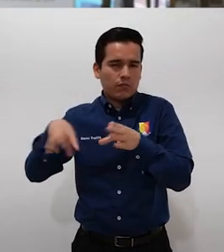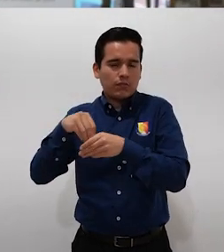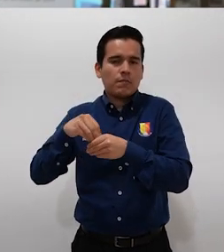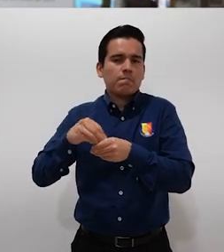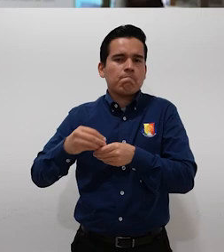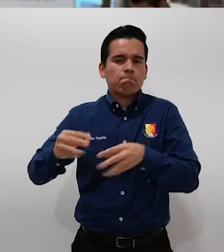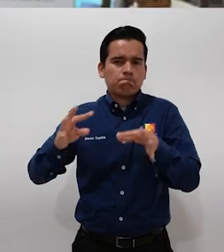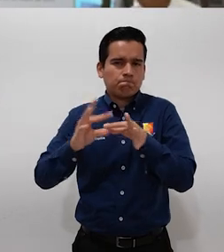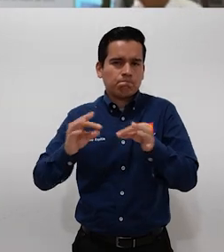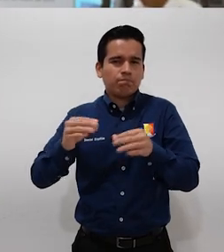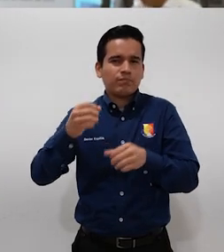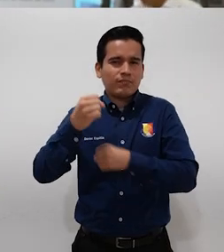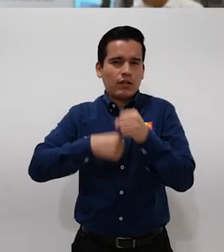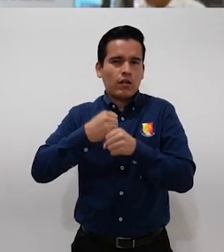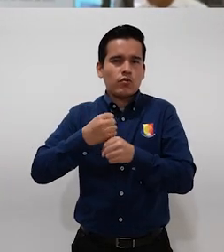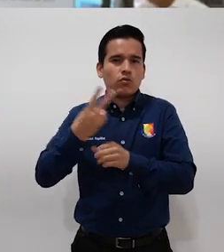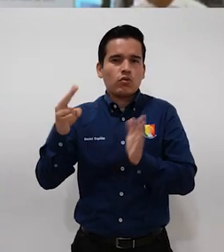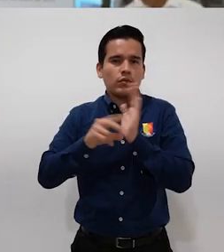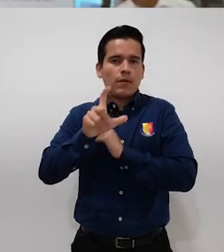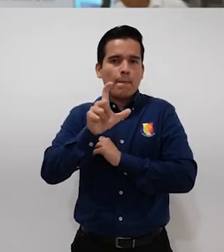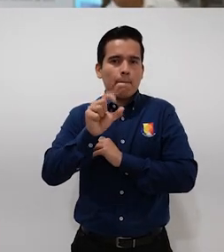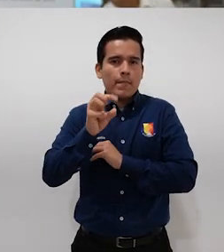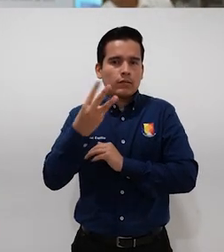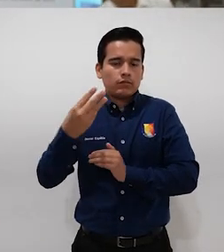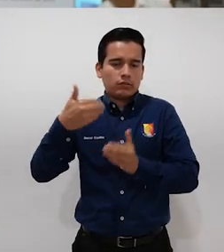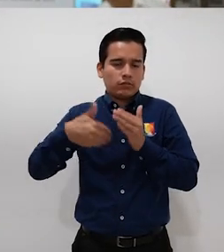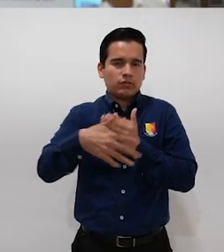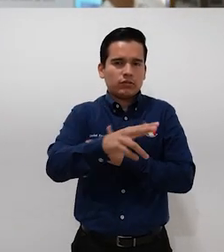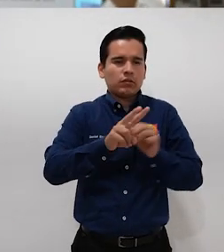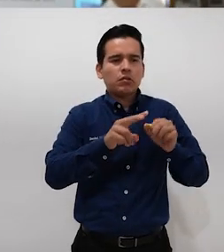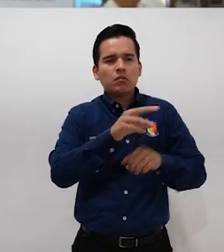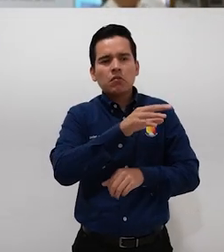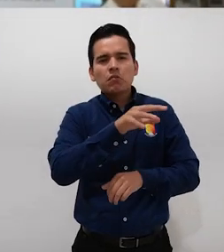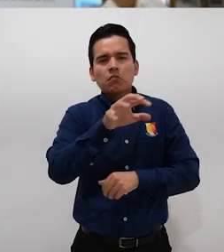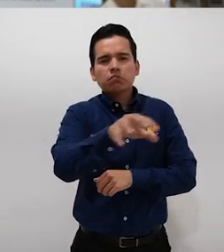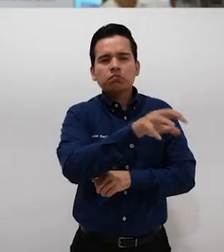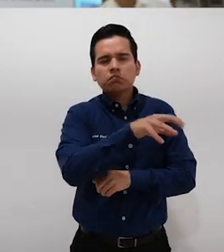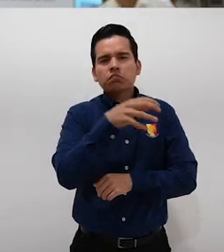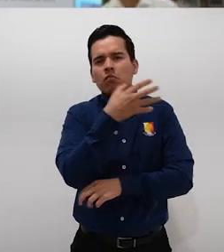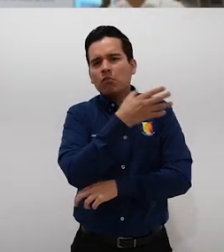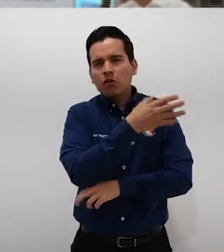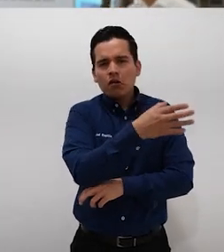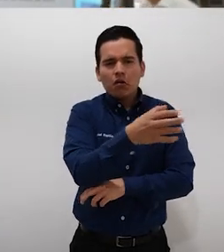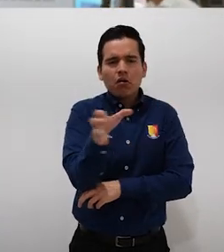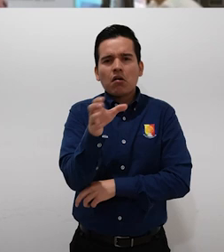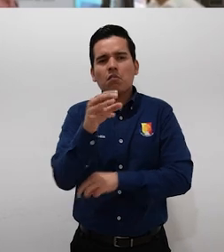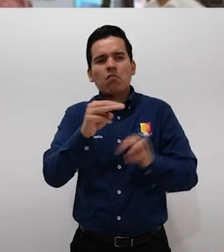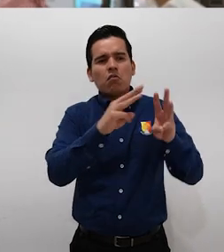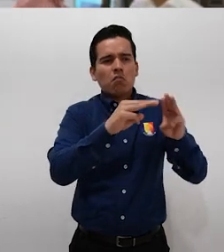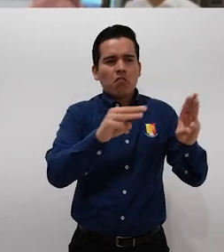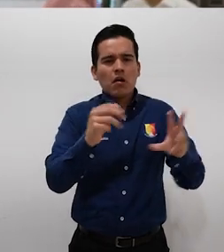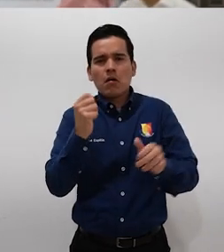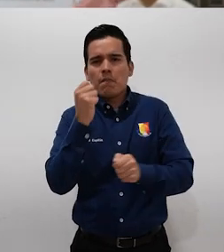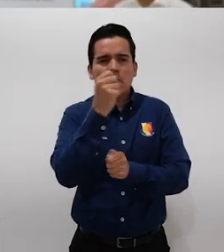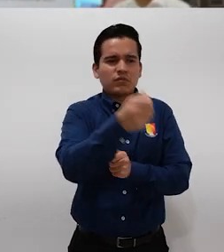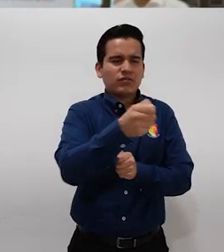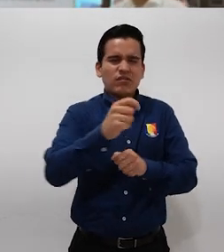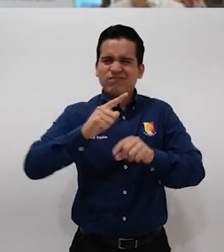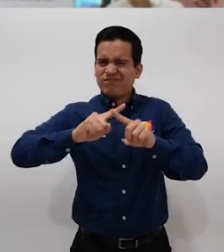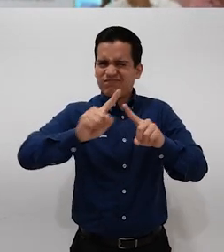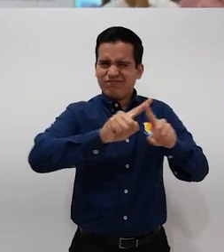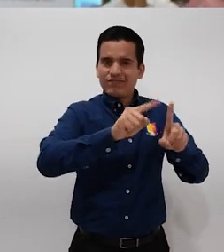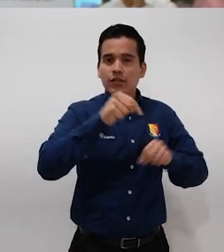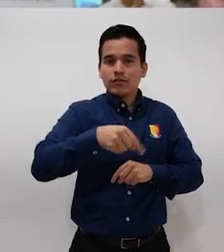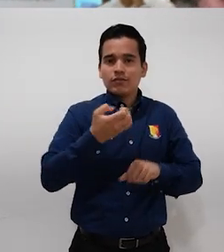y llevando a cabo para este 2023, específicamente en los sectores pesqueros y ganaderos y agrícolas aquí de nuestro